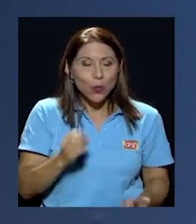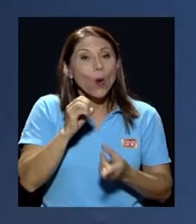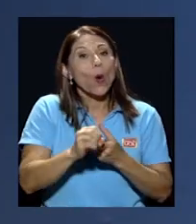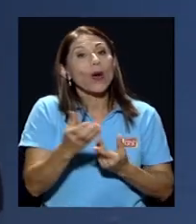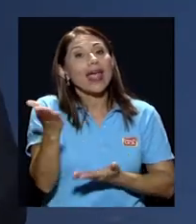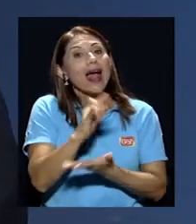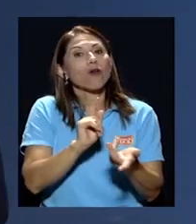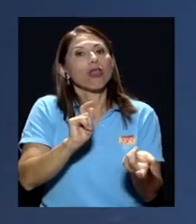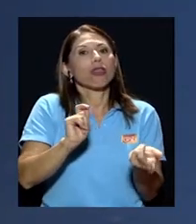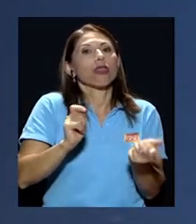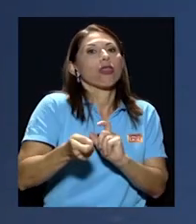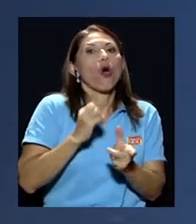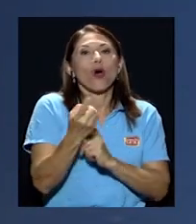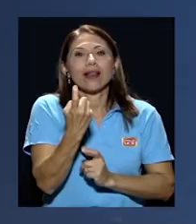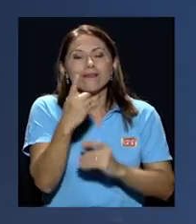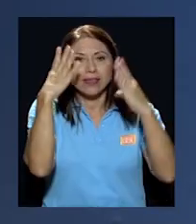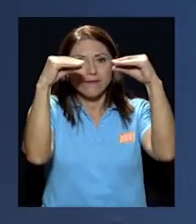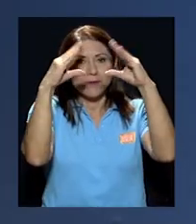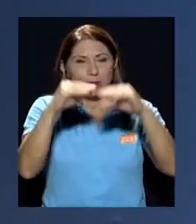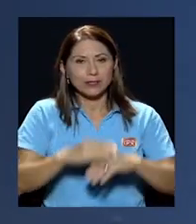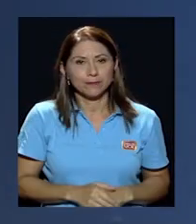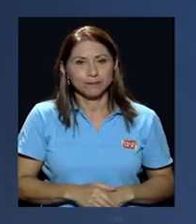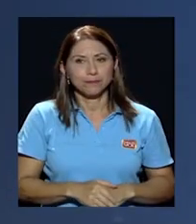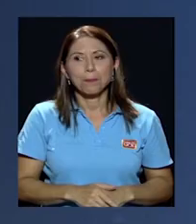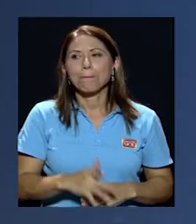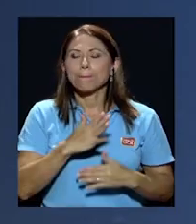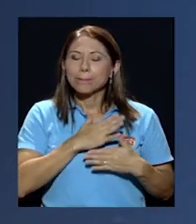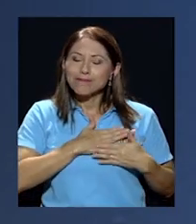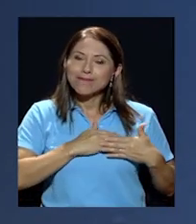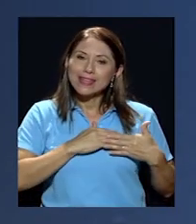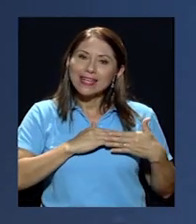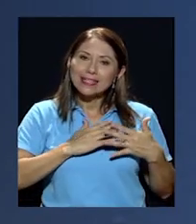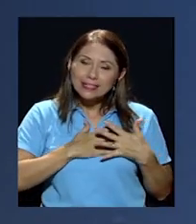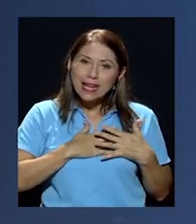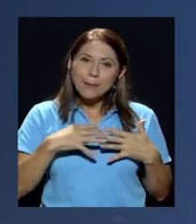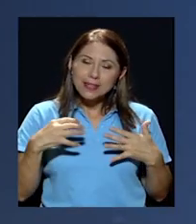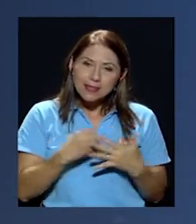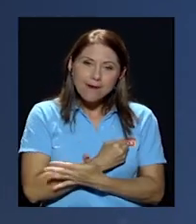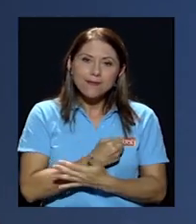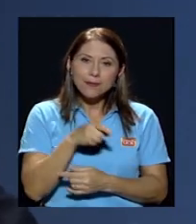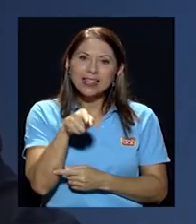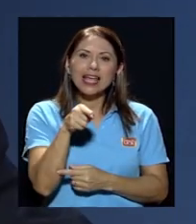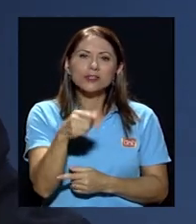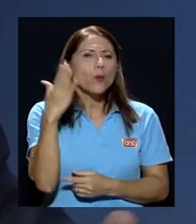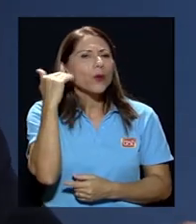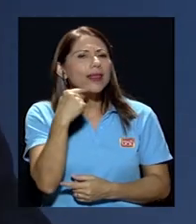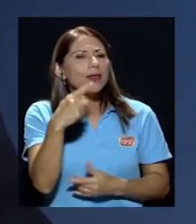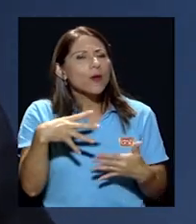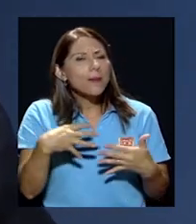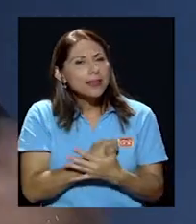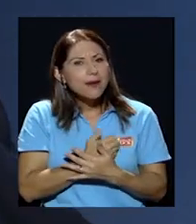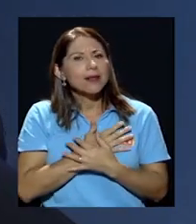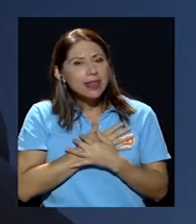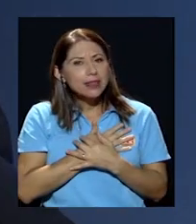tergiversado o que le falta información y eso lamentablemente digo lamentablemente porque es una manera en que